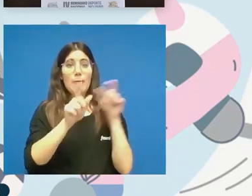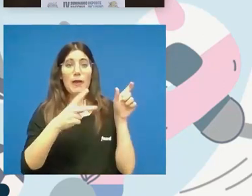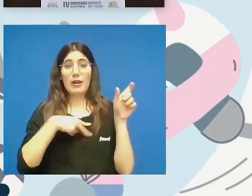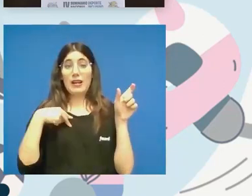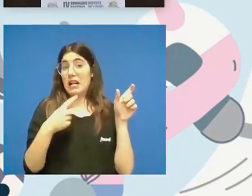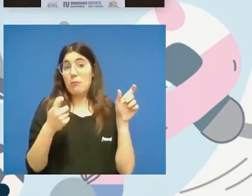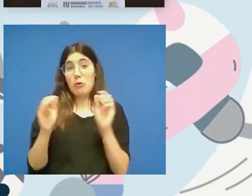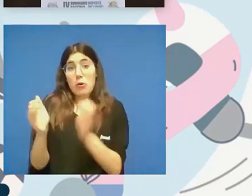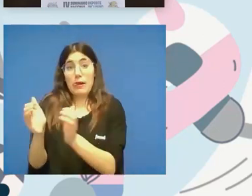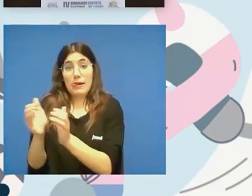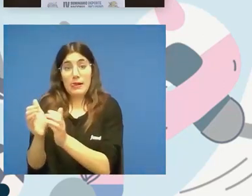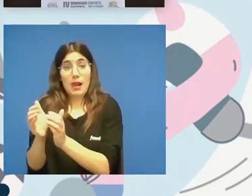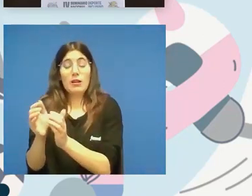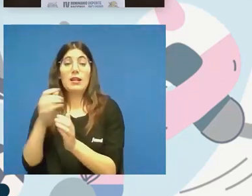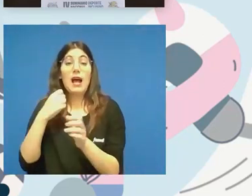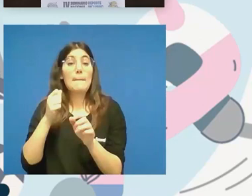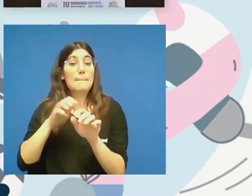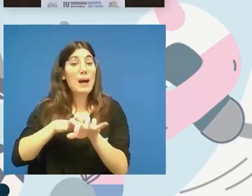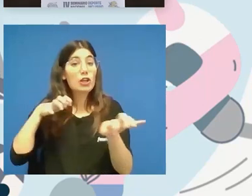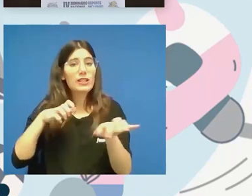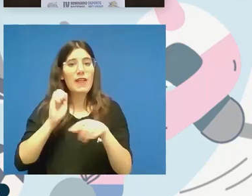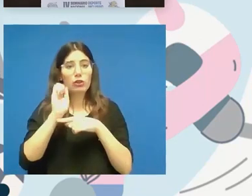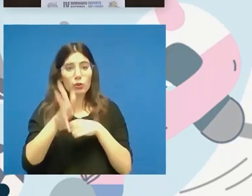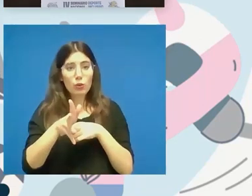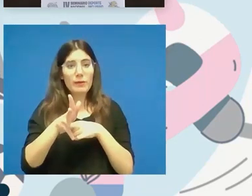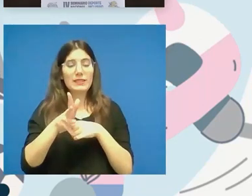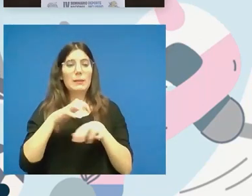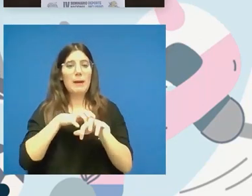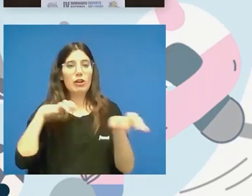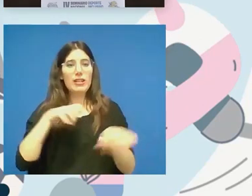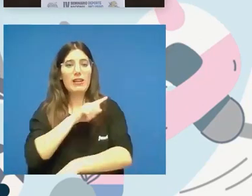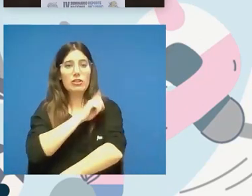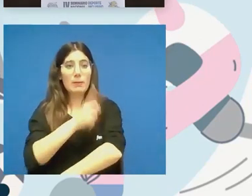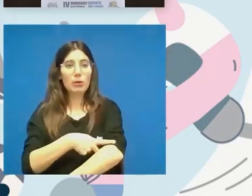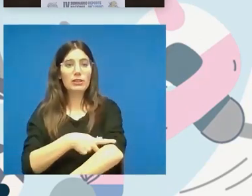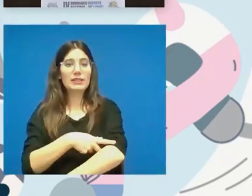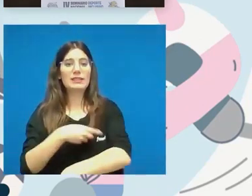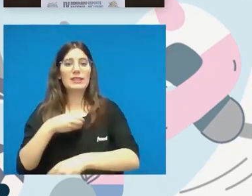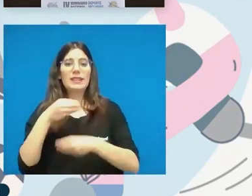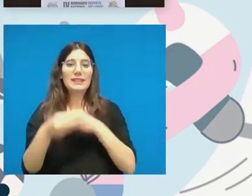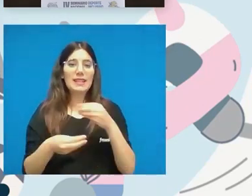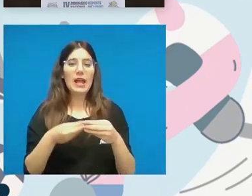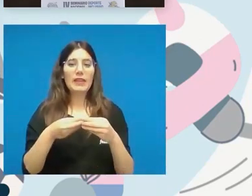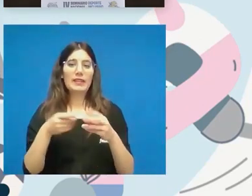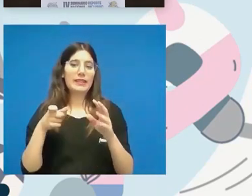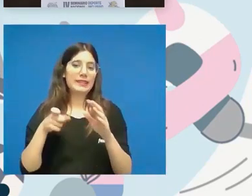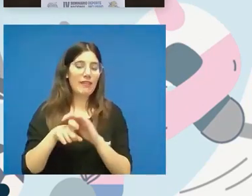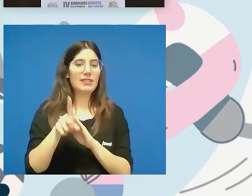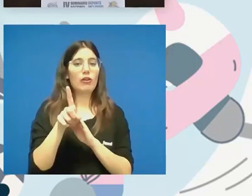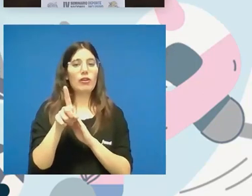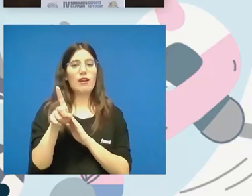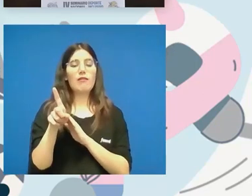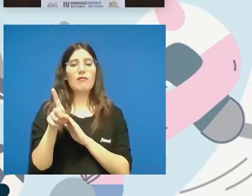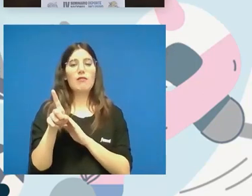de los clubes la mayoría de los deportistas la mayoría de los deportes se practican se pueden desarrollar y se llevan